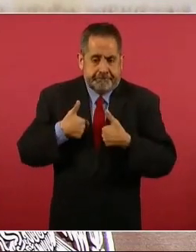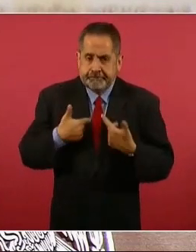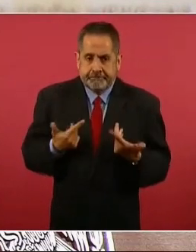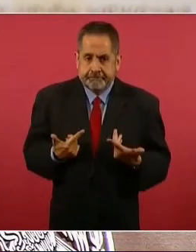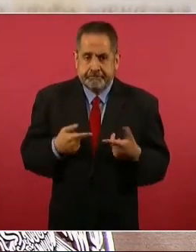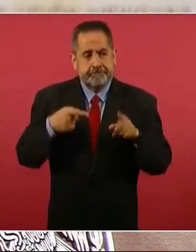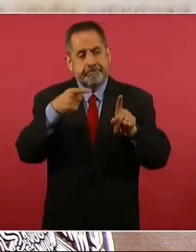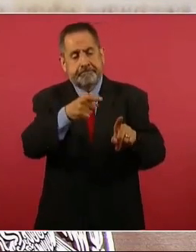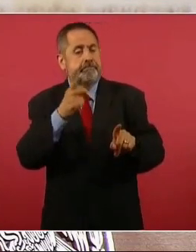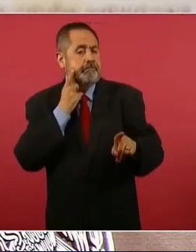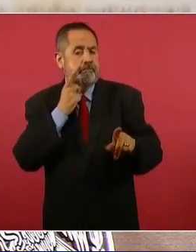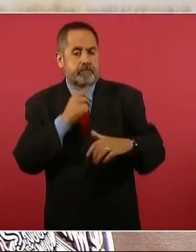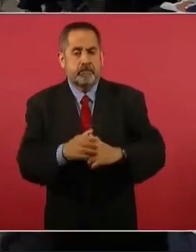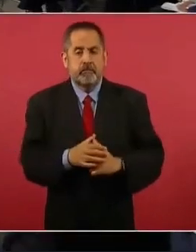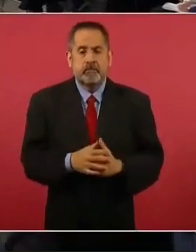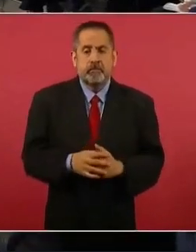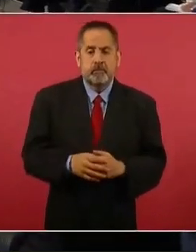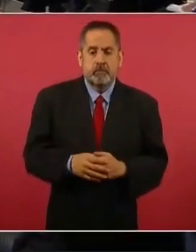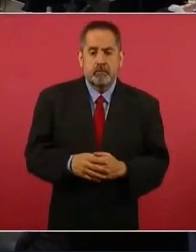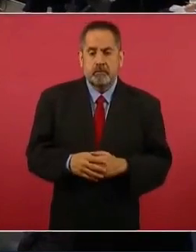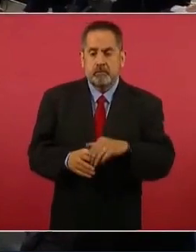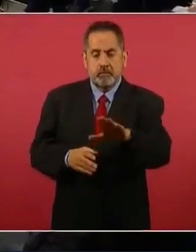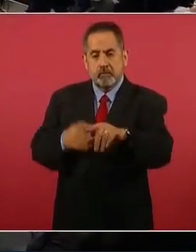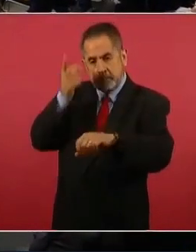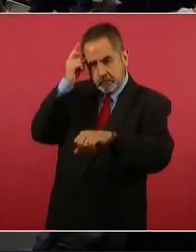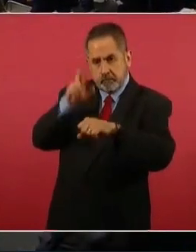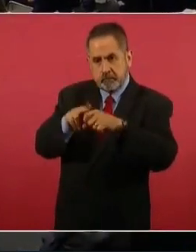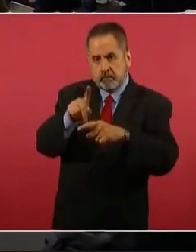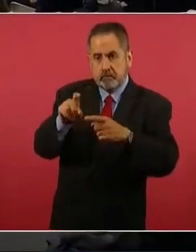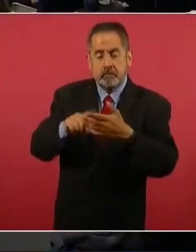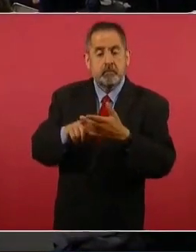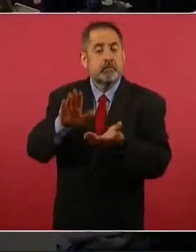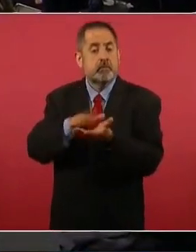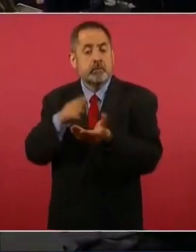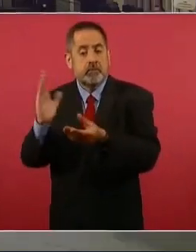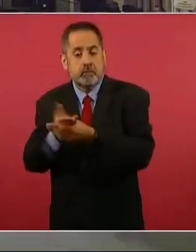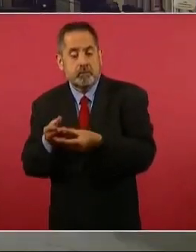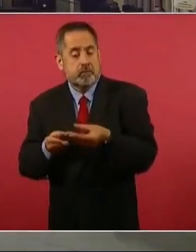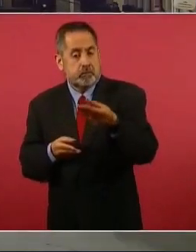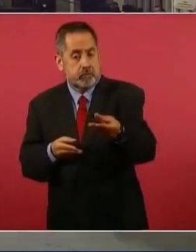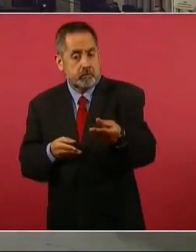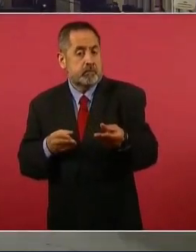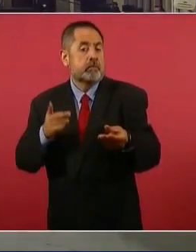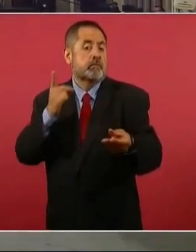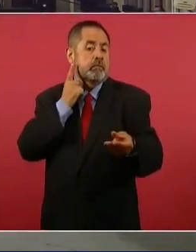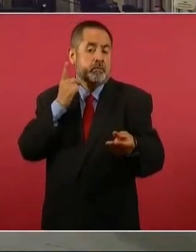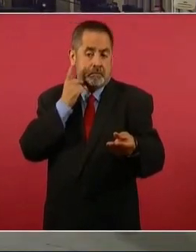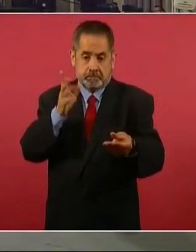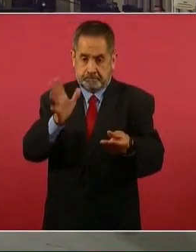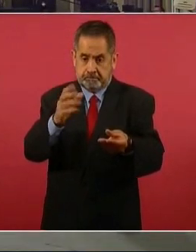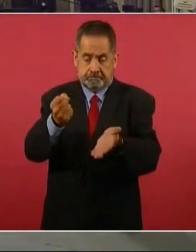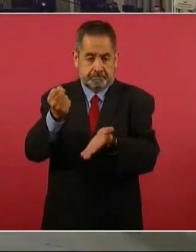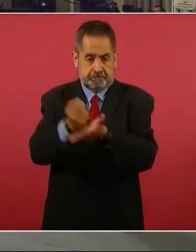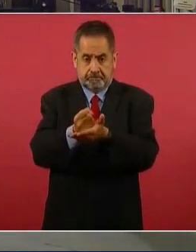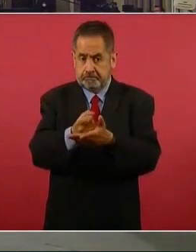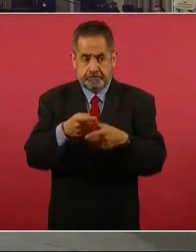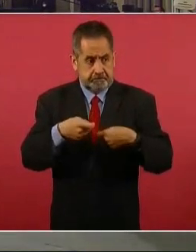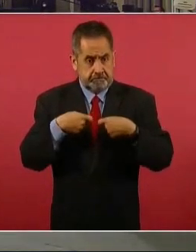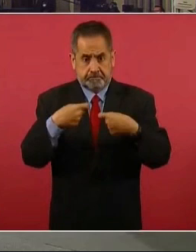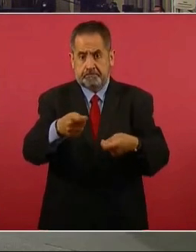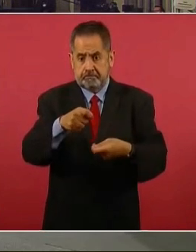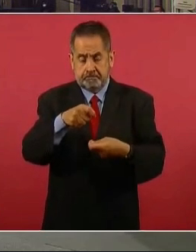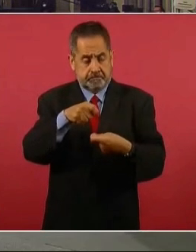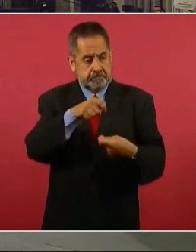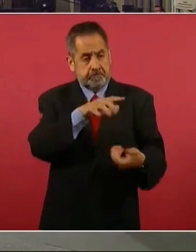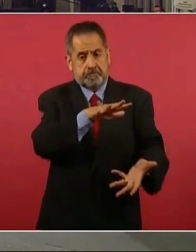resolverse. Director Sué, aquí le traigo los documentos donde la Cámara de Diputados ya está liberados esos